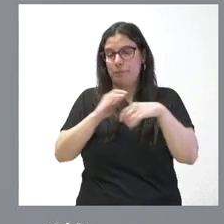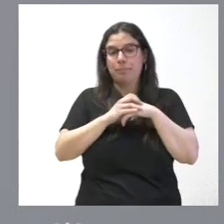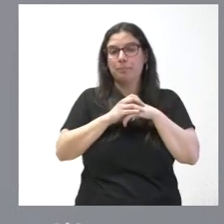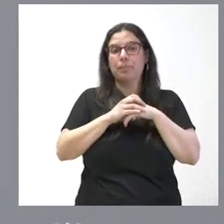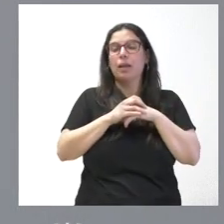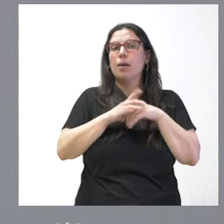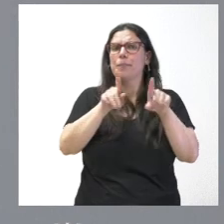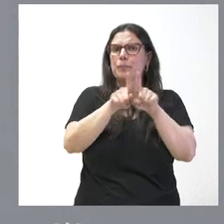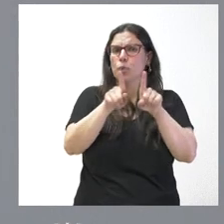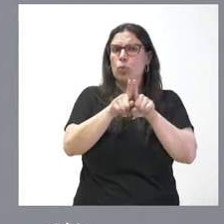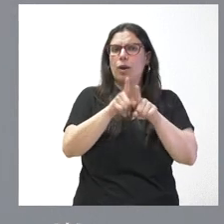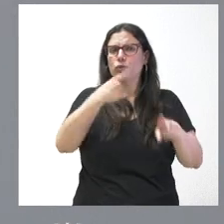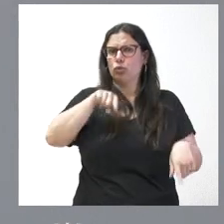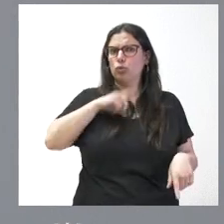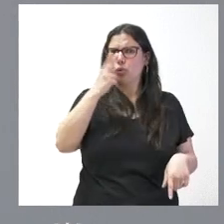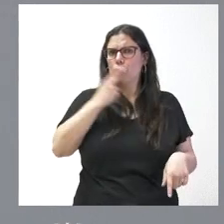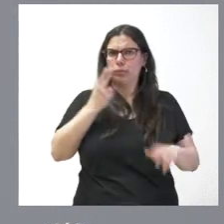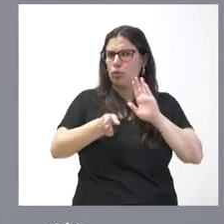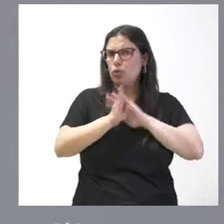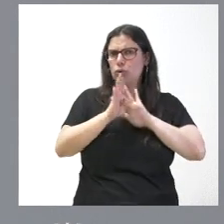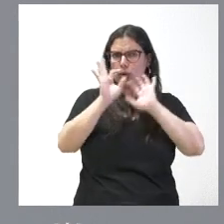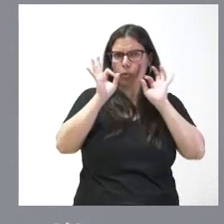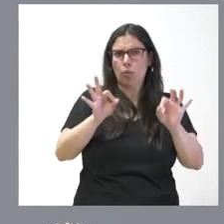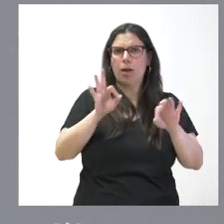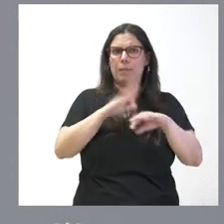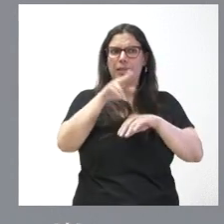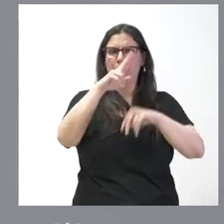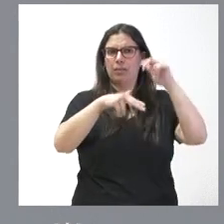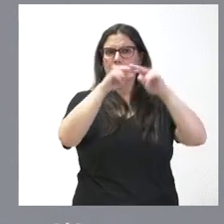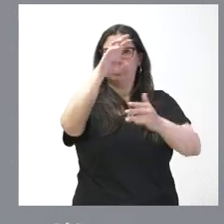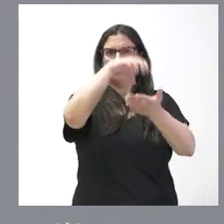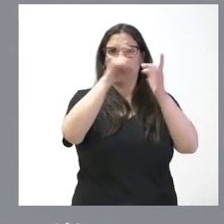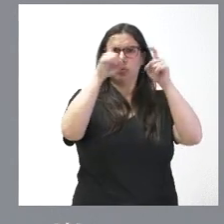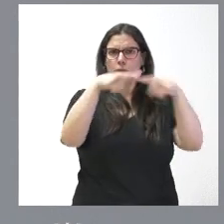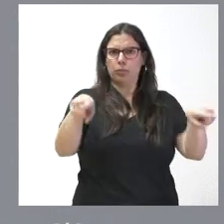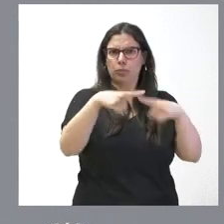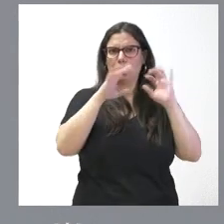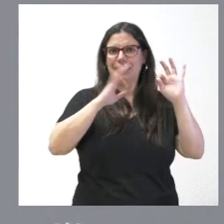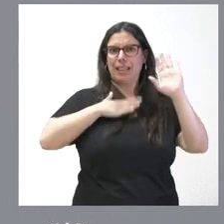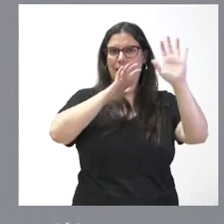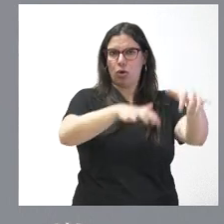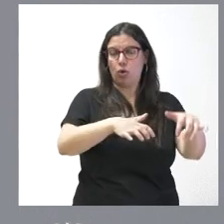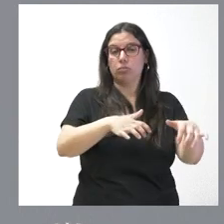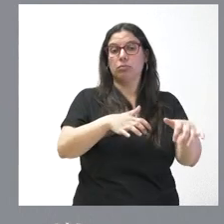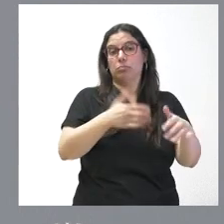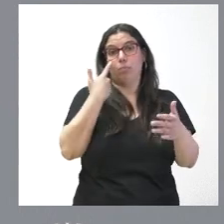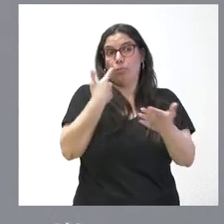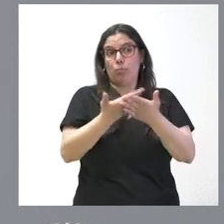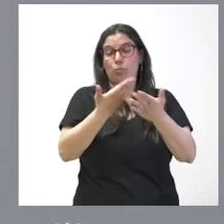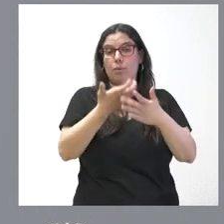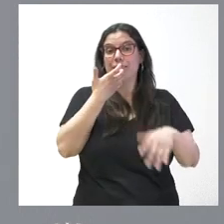quita en modo alguno nuestro claro compromiso con el conservatorio de música de León y la prueba está en que de no ser por estas circunstancias